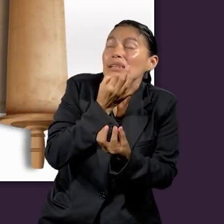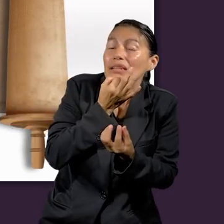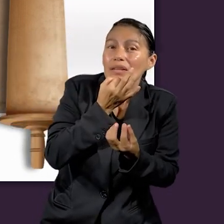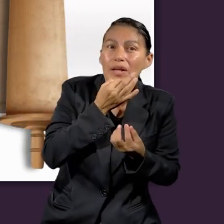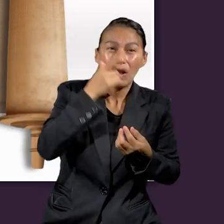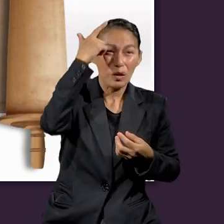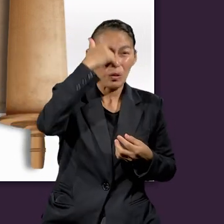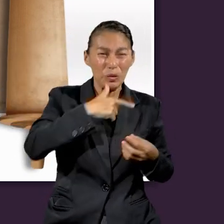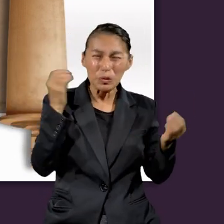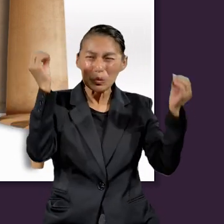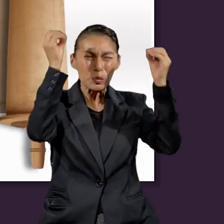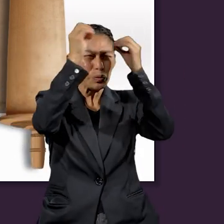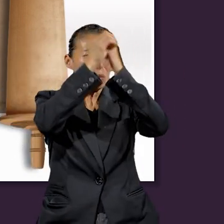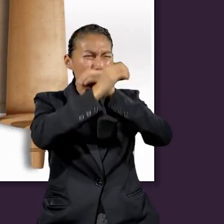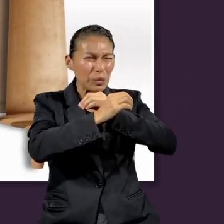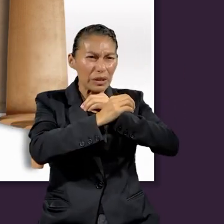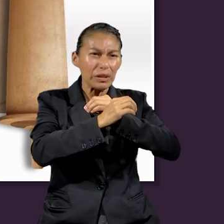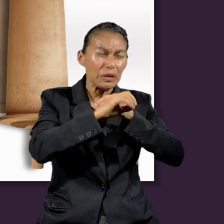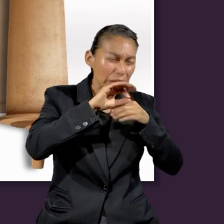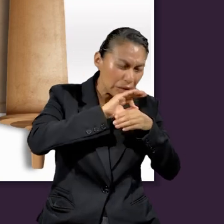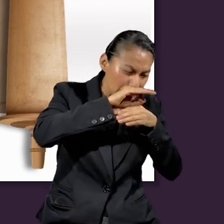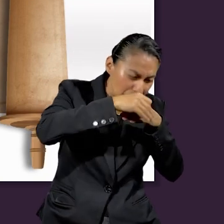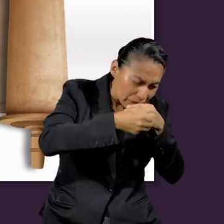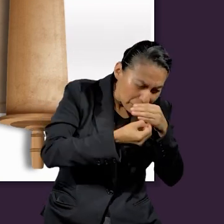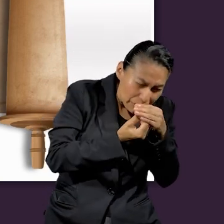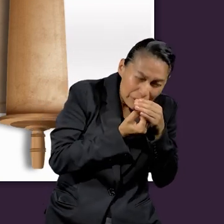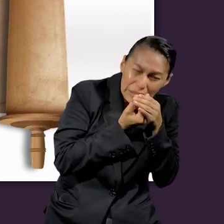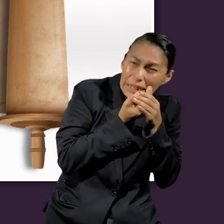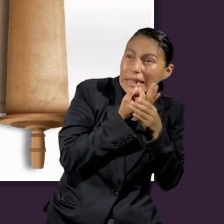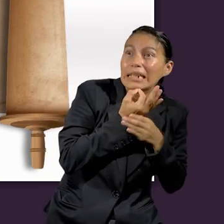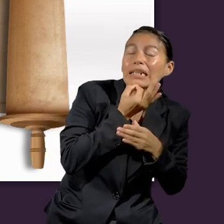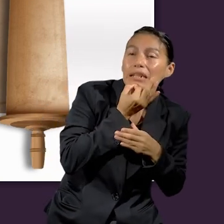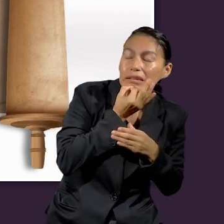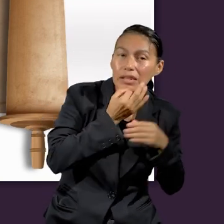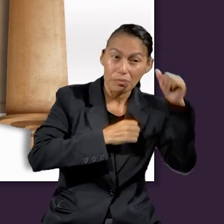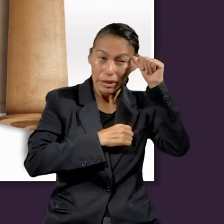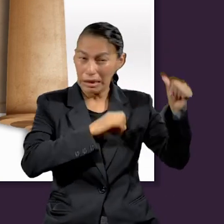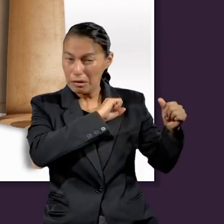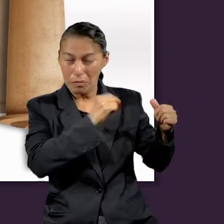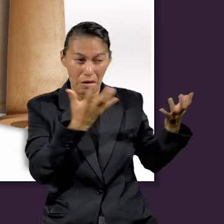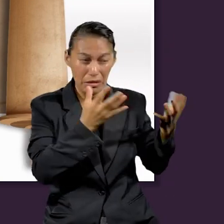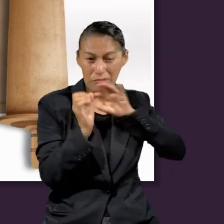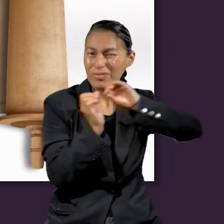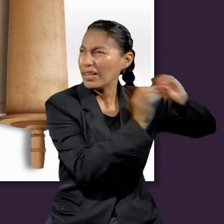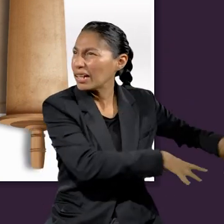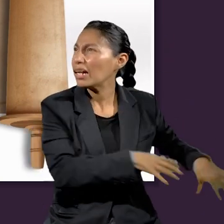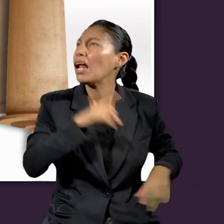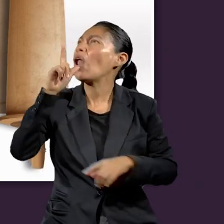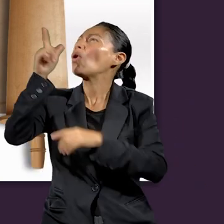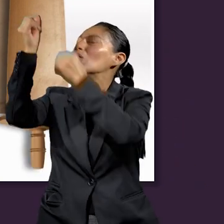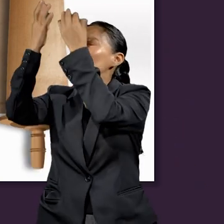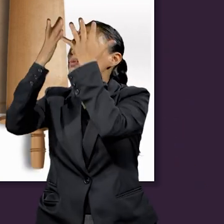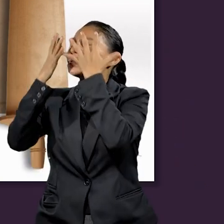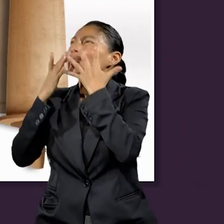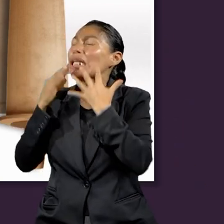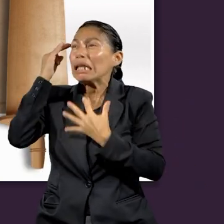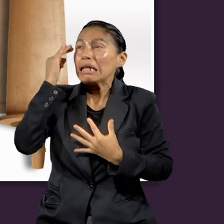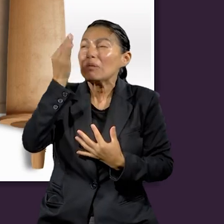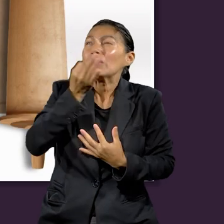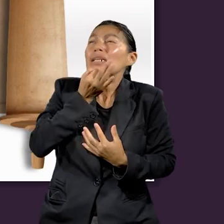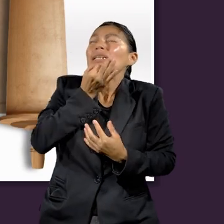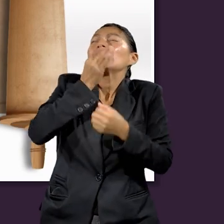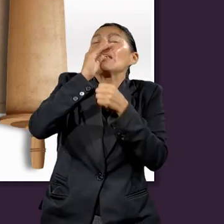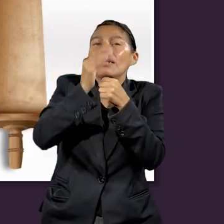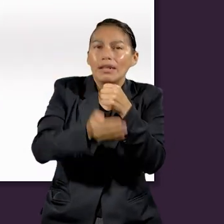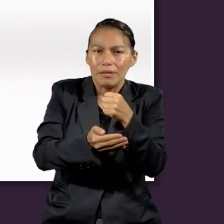creímos. La noche está muy avanzada, el día casi ha llegado. Desechemos las sobras de las tinieblas y vistámonos las armas de